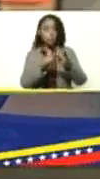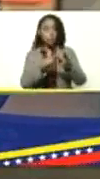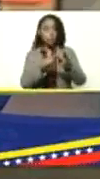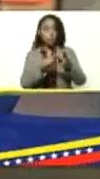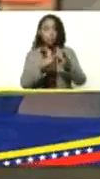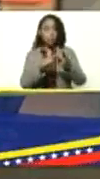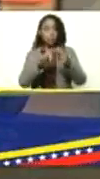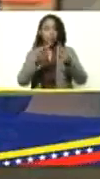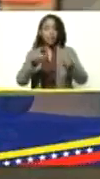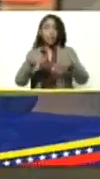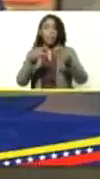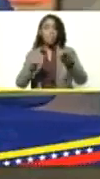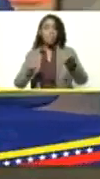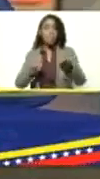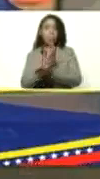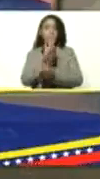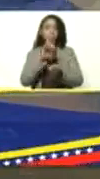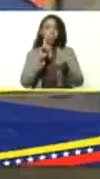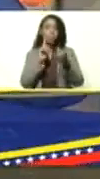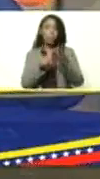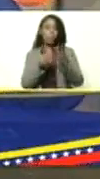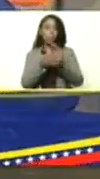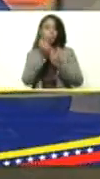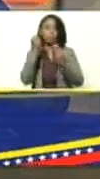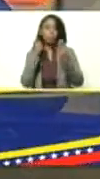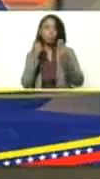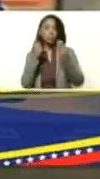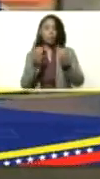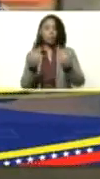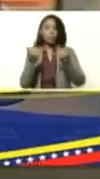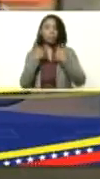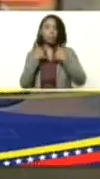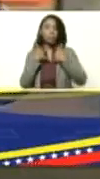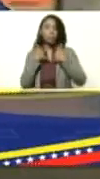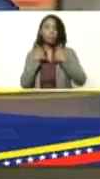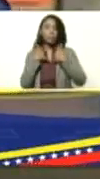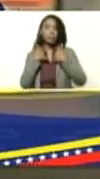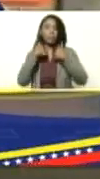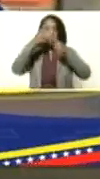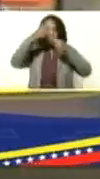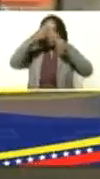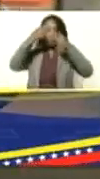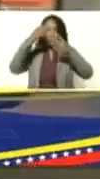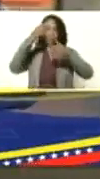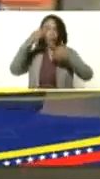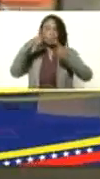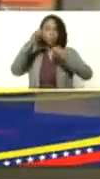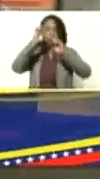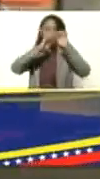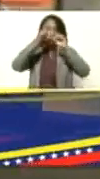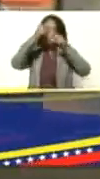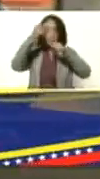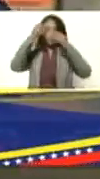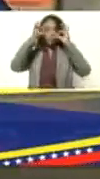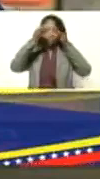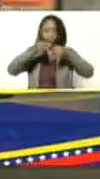reimpulso tres R autocrítica revisión de los errores problemas